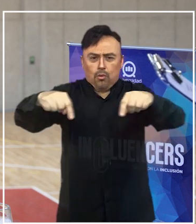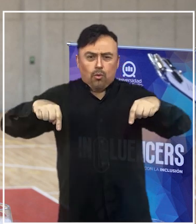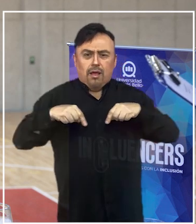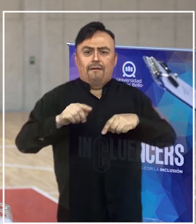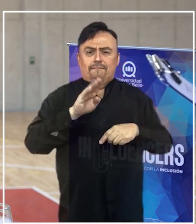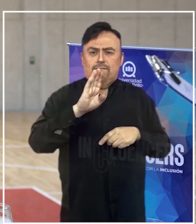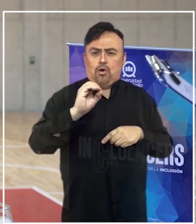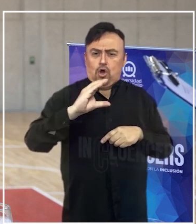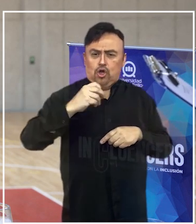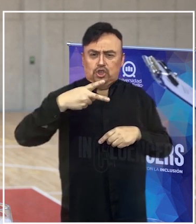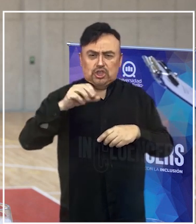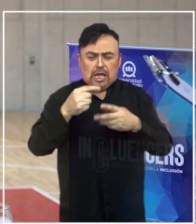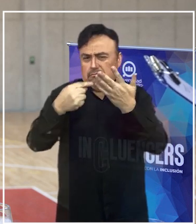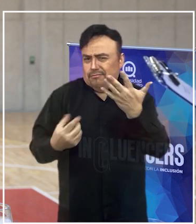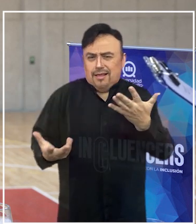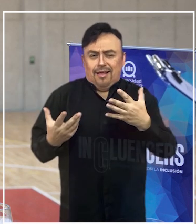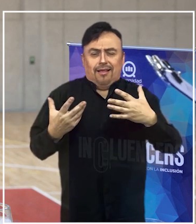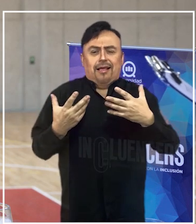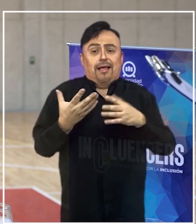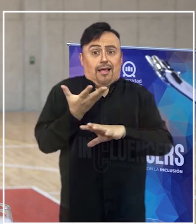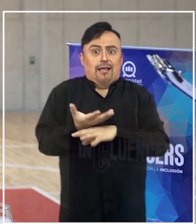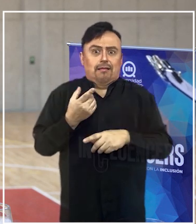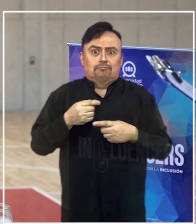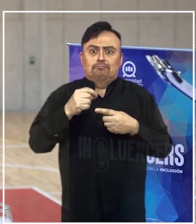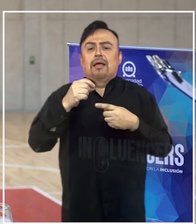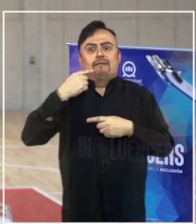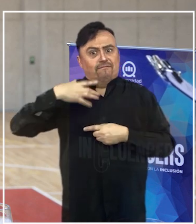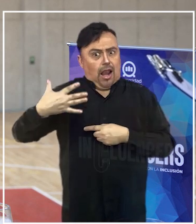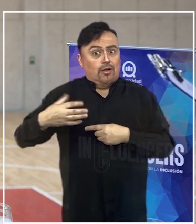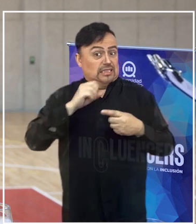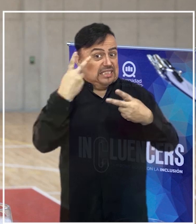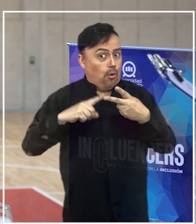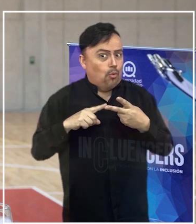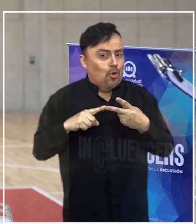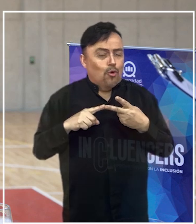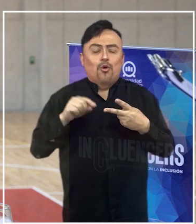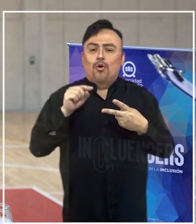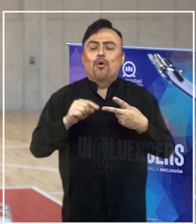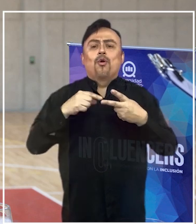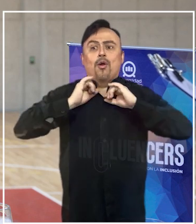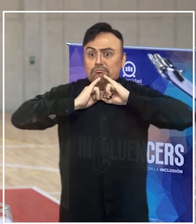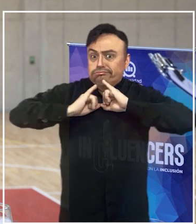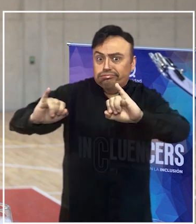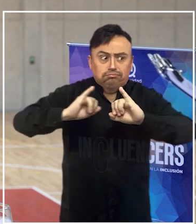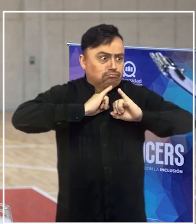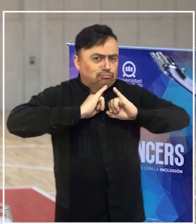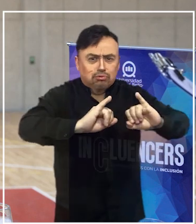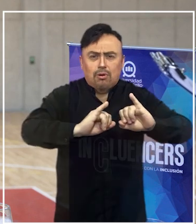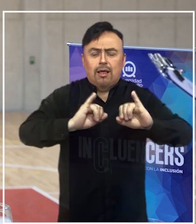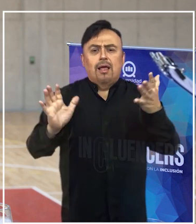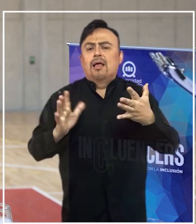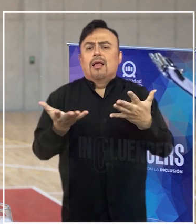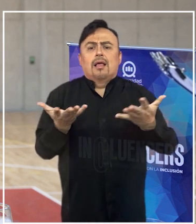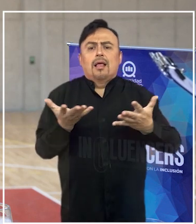en fin, creo que tiene un gran valor. Lo segundo, creo que tiene que ver con la difusión de las